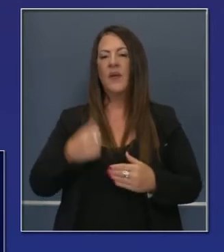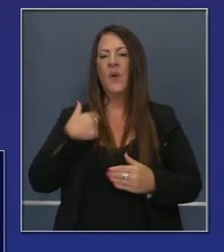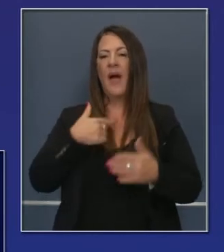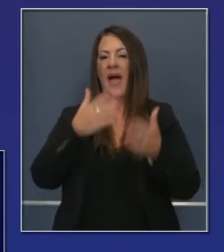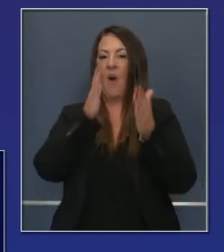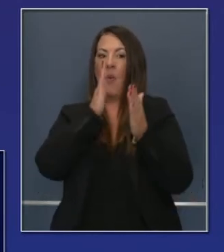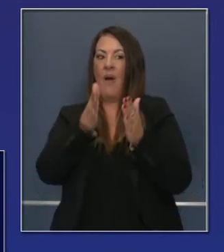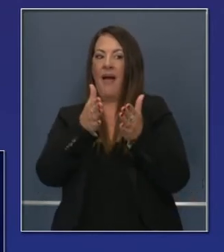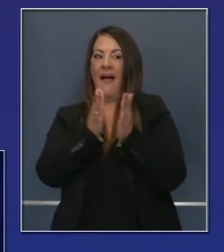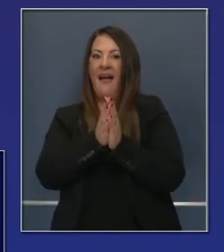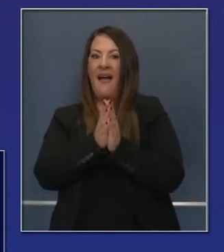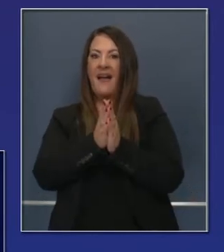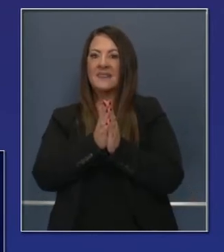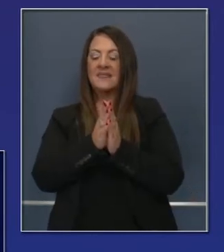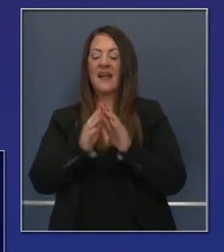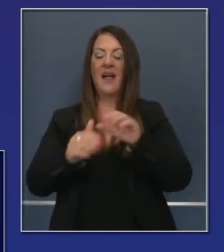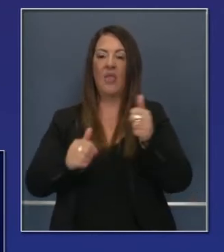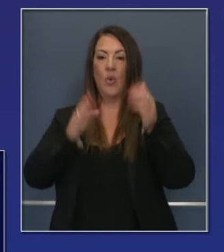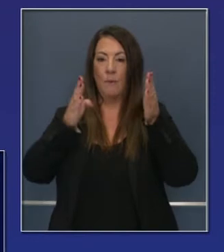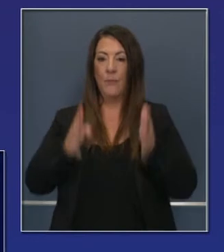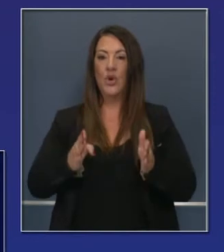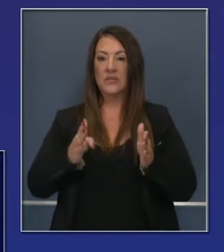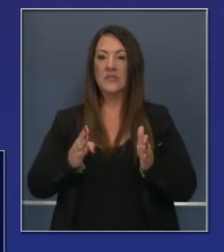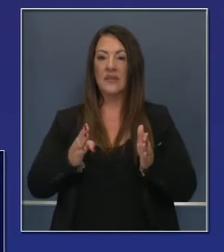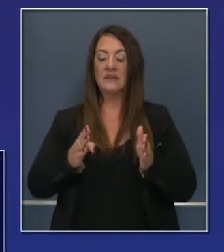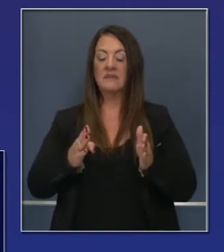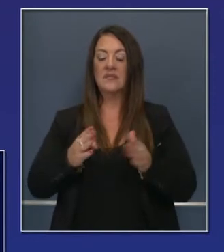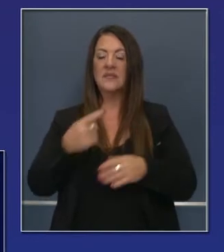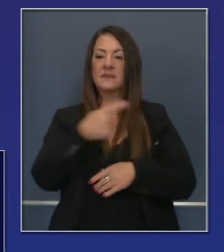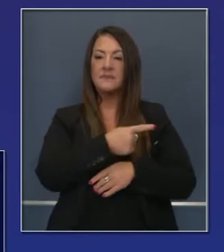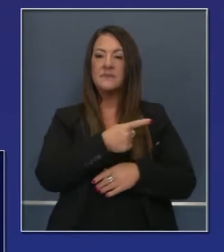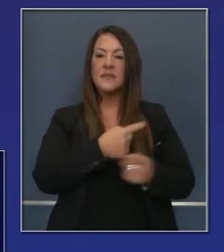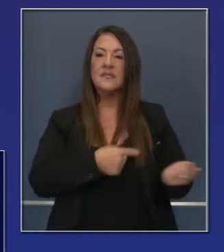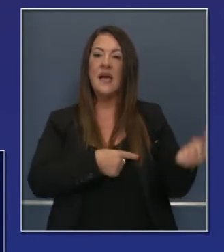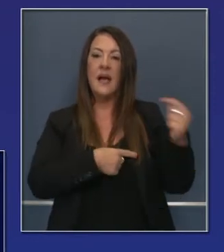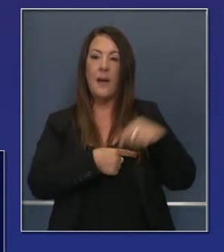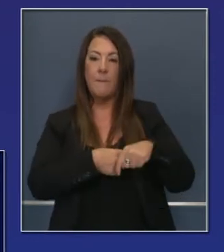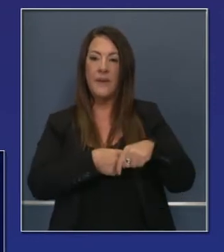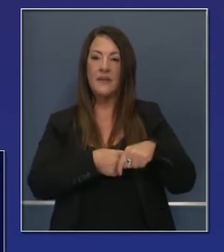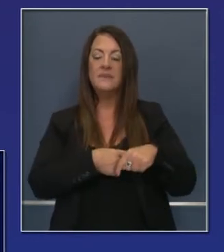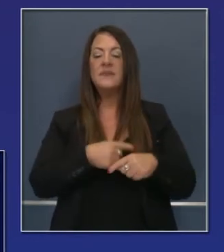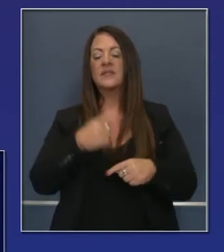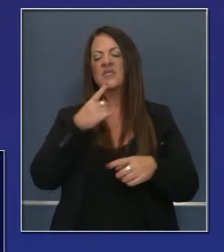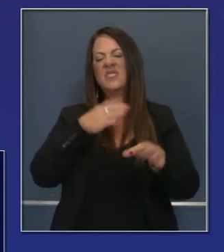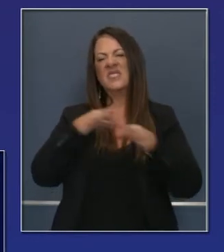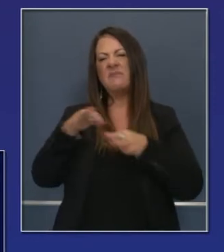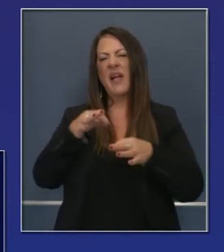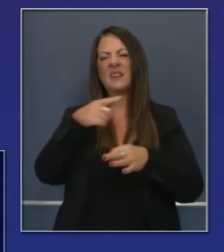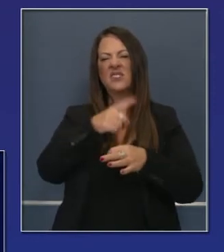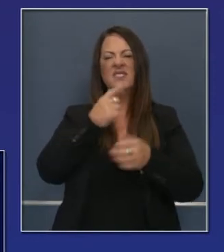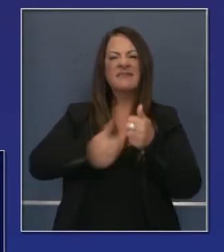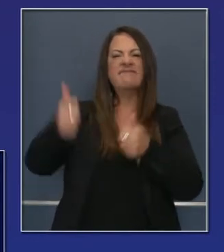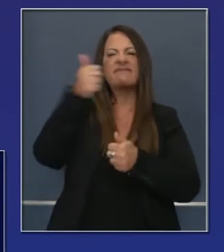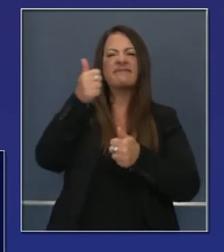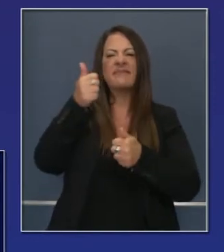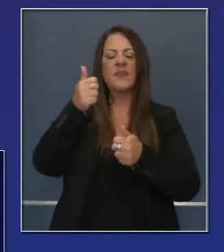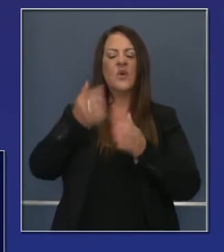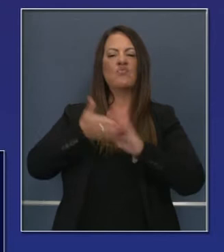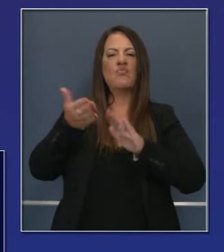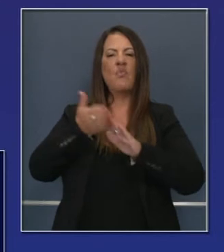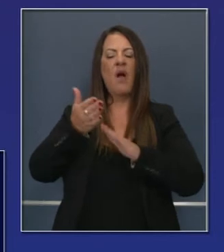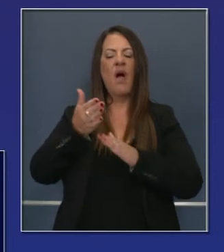en un momento que la jefa del BCSH, que es la agencia de